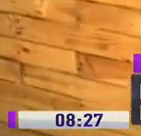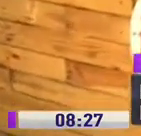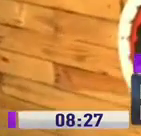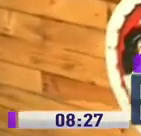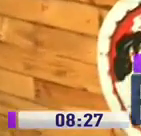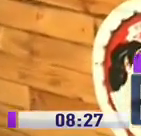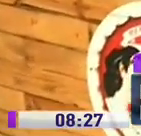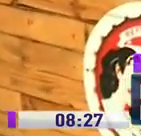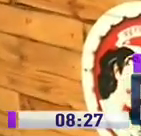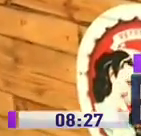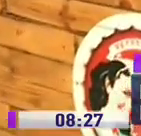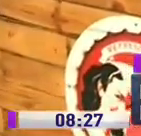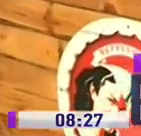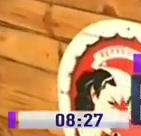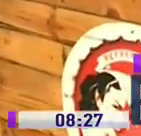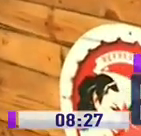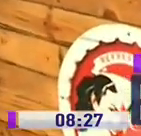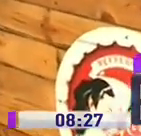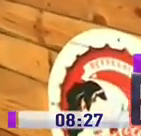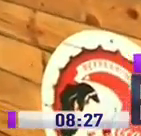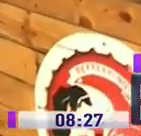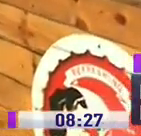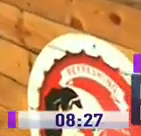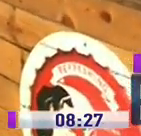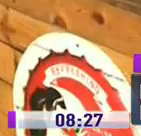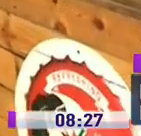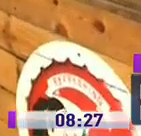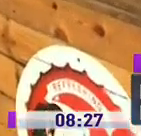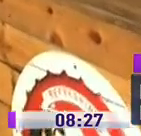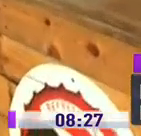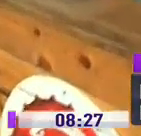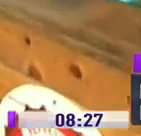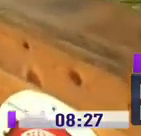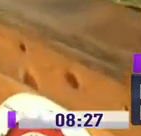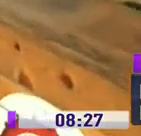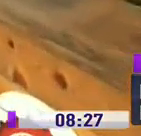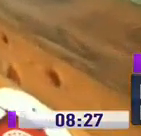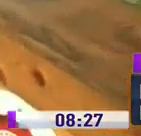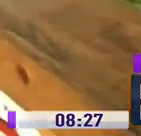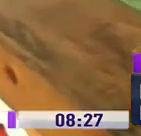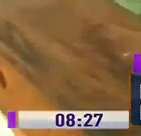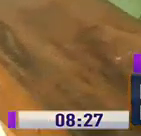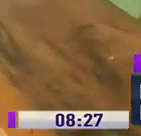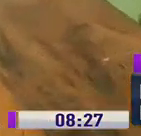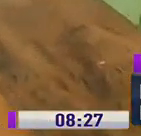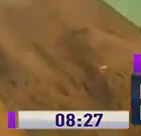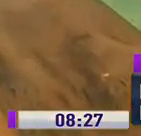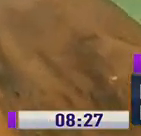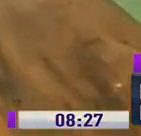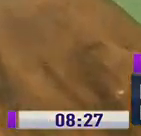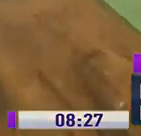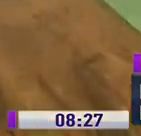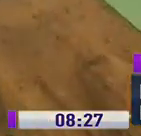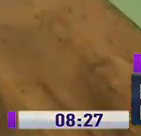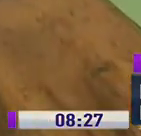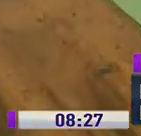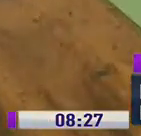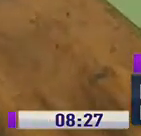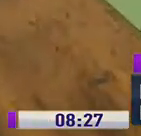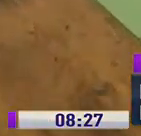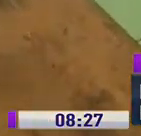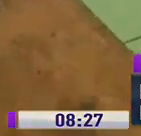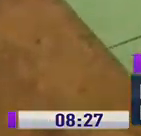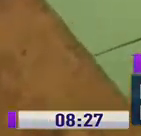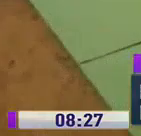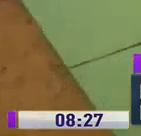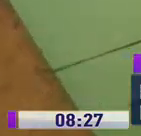desprotegida, habitantes de calle, hay muchos ancianos en la calle, muchos niños, muchas madres también en cabeza de hogar. Y estamos llevando como